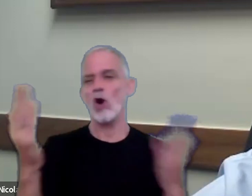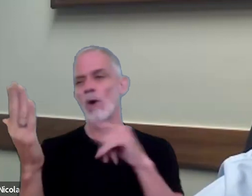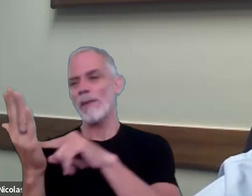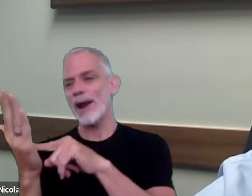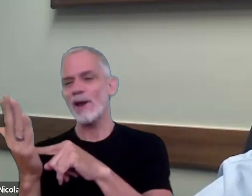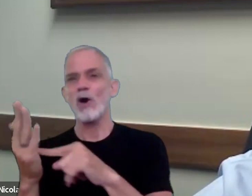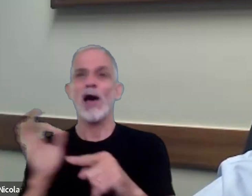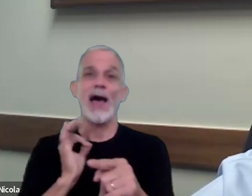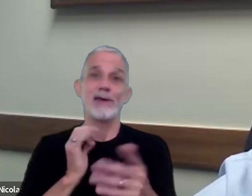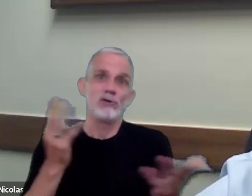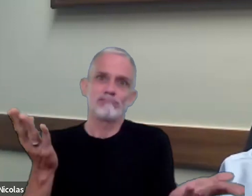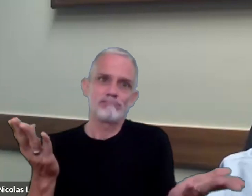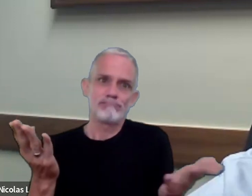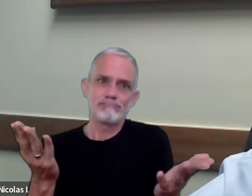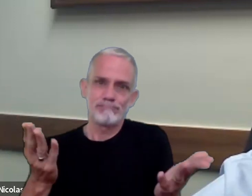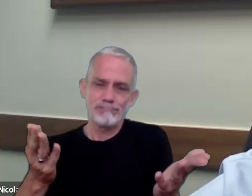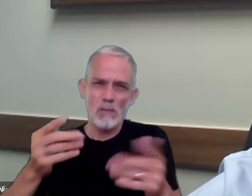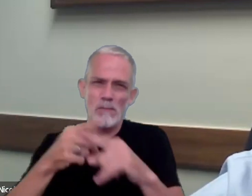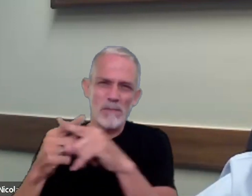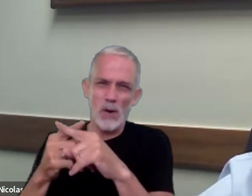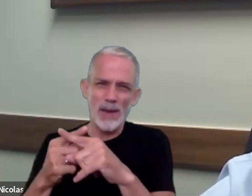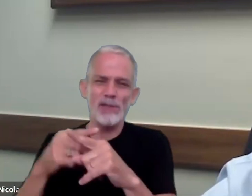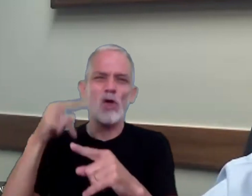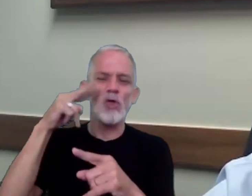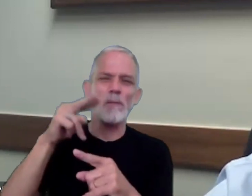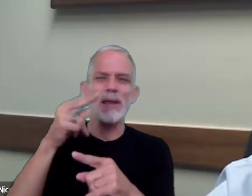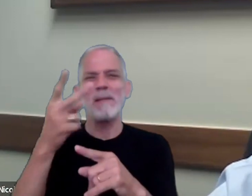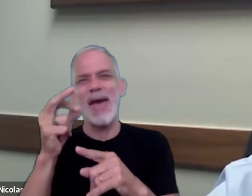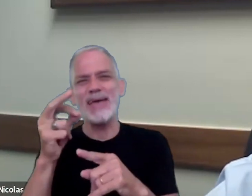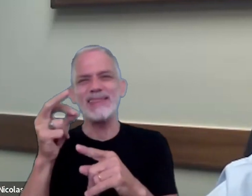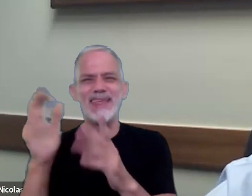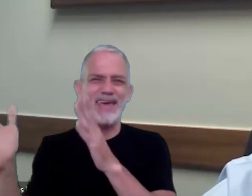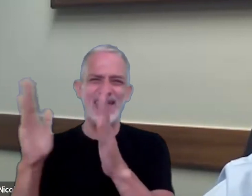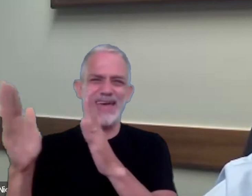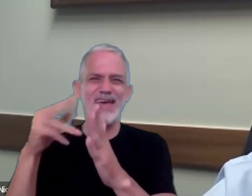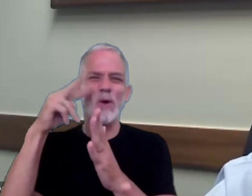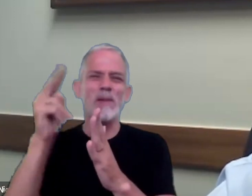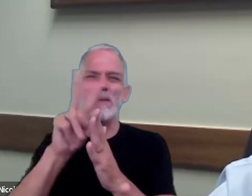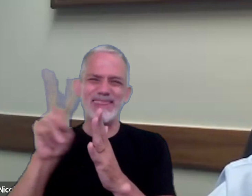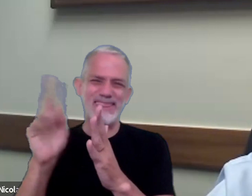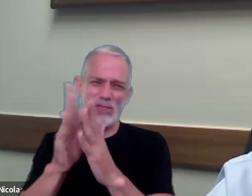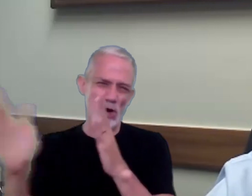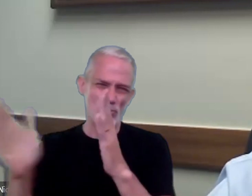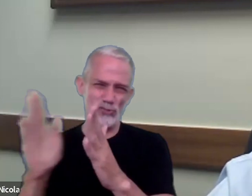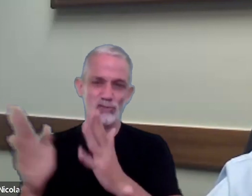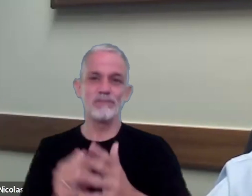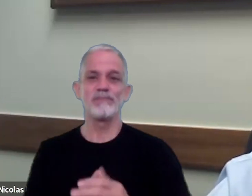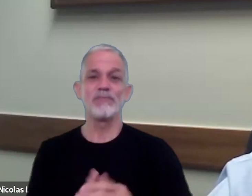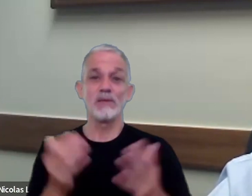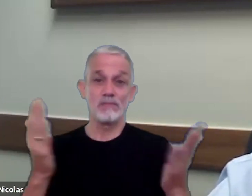contra año o promedio 2020 2022 lo que ocurre es que